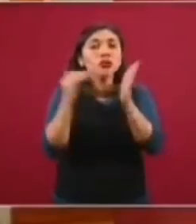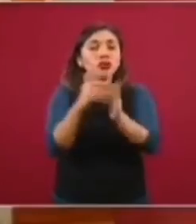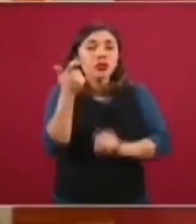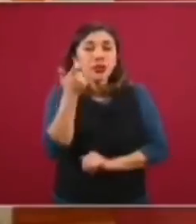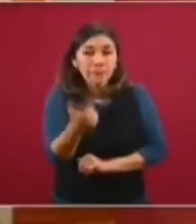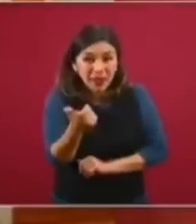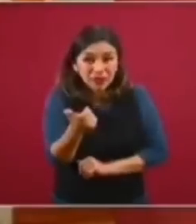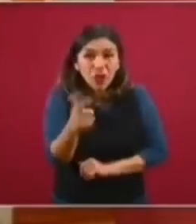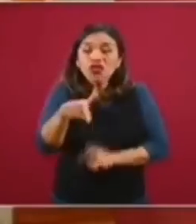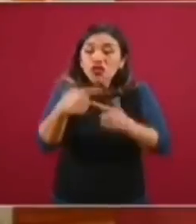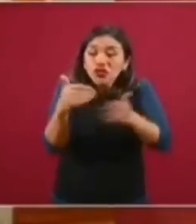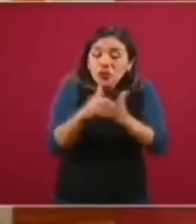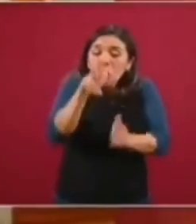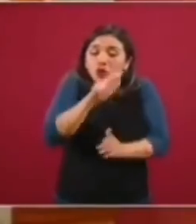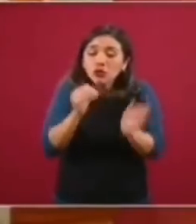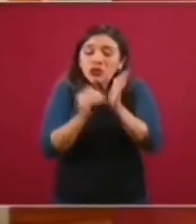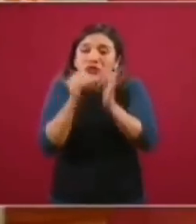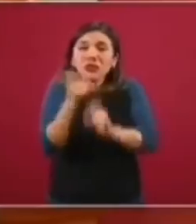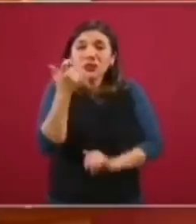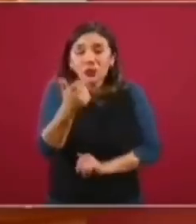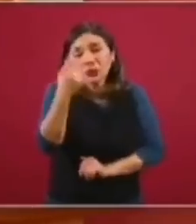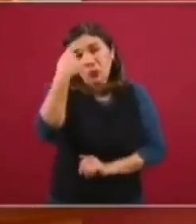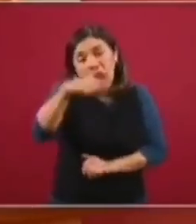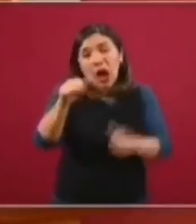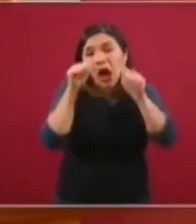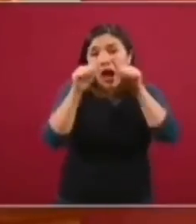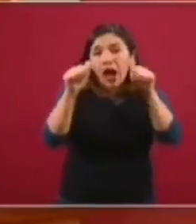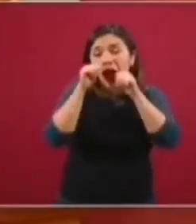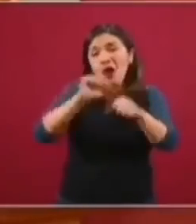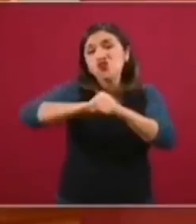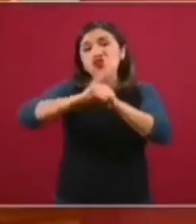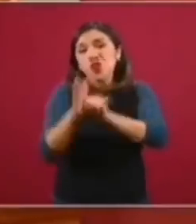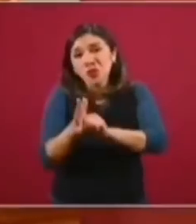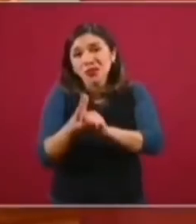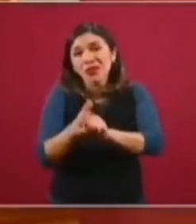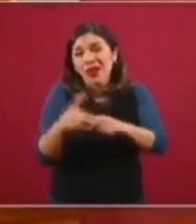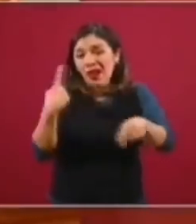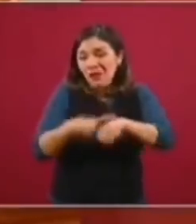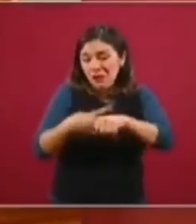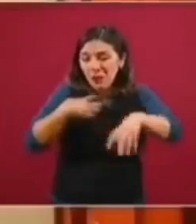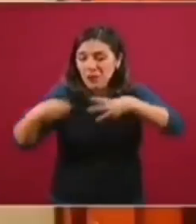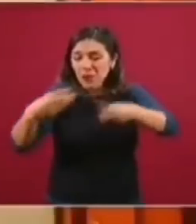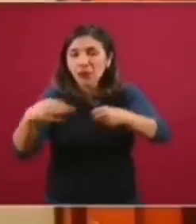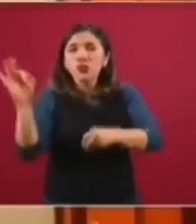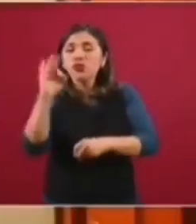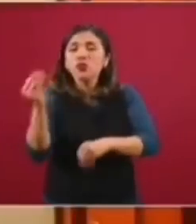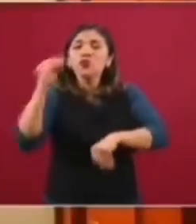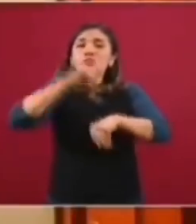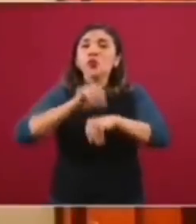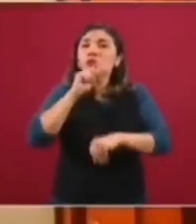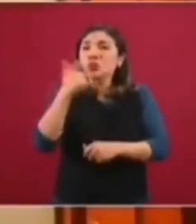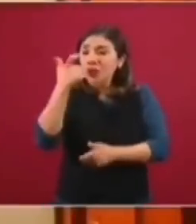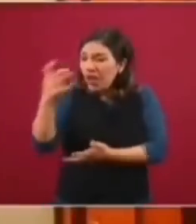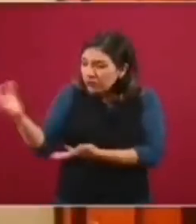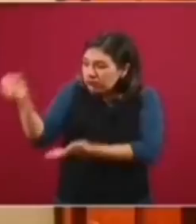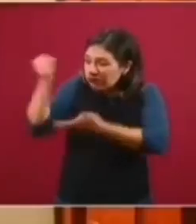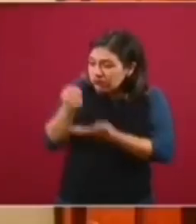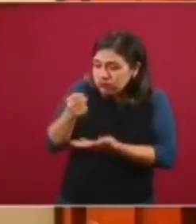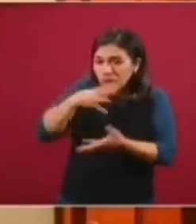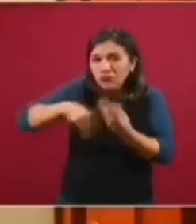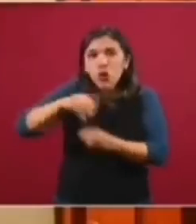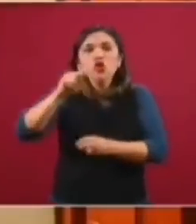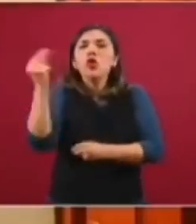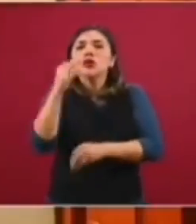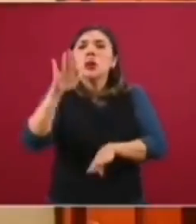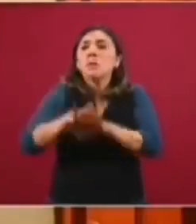de pesos, 12 mil 800 millones de pesos para atender a la pandemia con reasignaciones del propio presupuesto, sin necesidad de